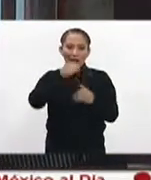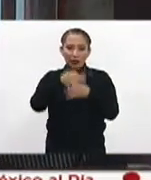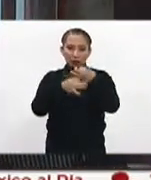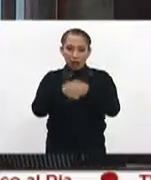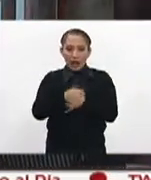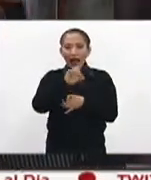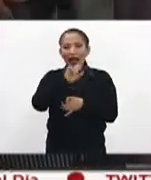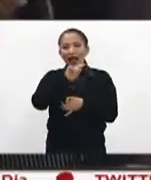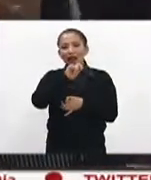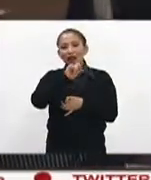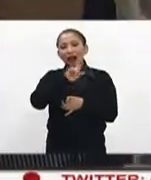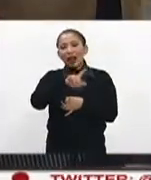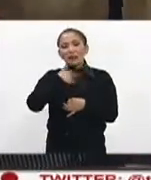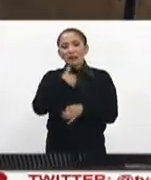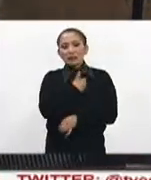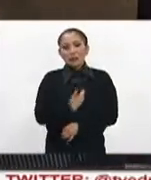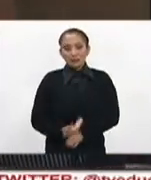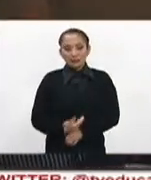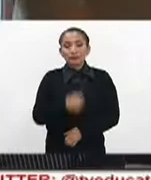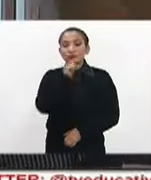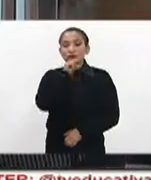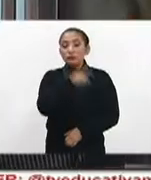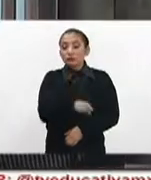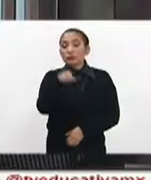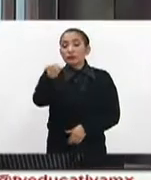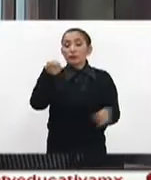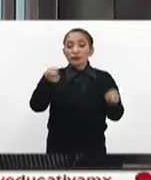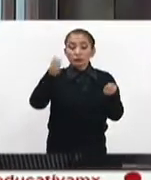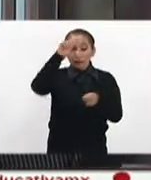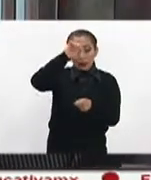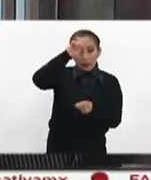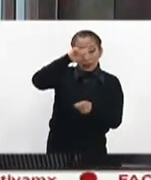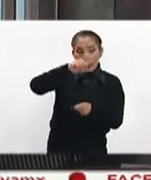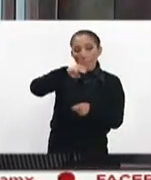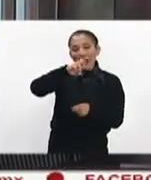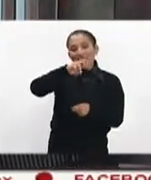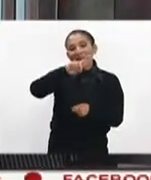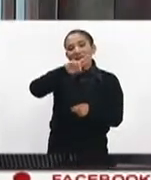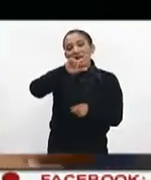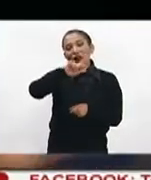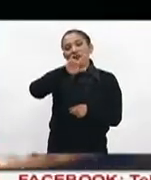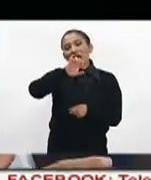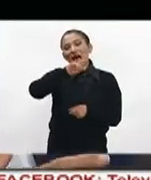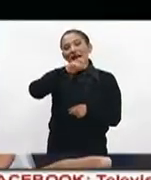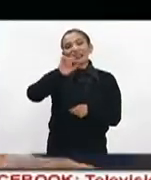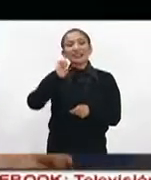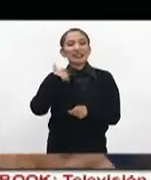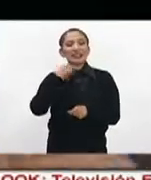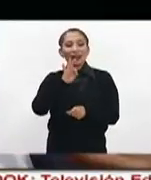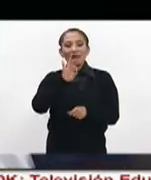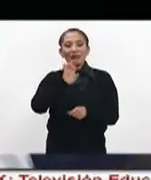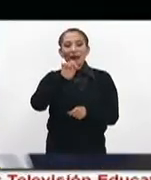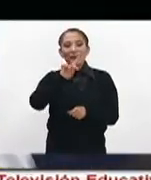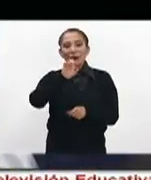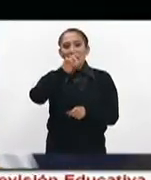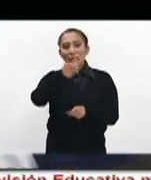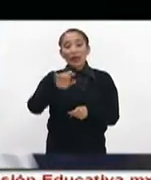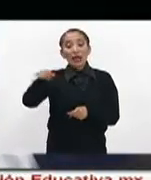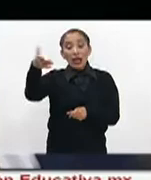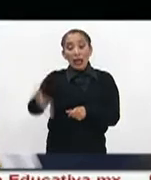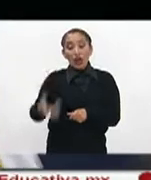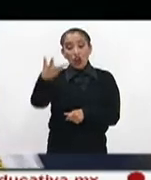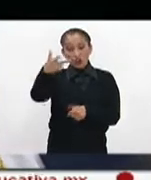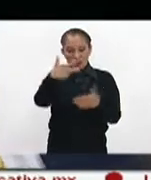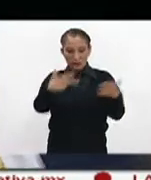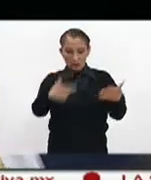Electoral y la Presidencia. Además, fue coordinador de asesores de María de los Ángeles Promo, ex titular de la FEPADE. Fue uno de